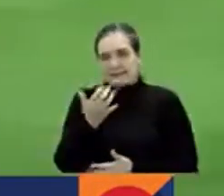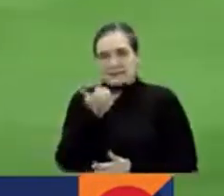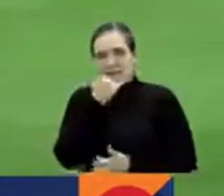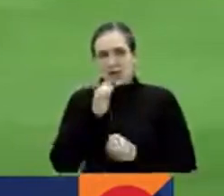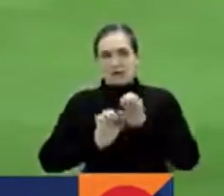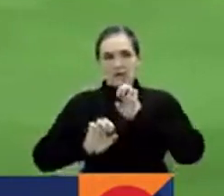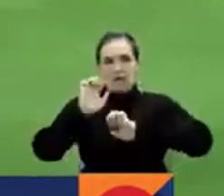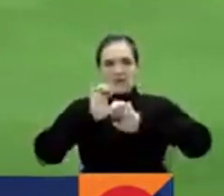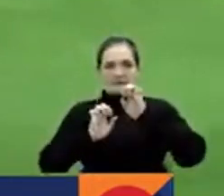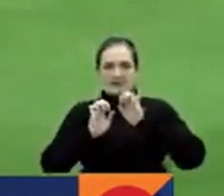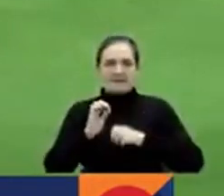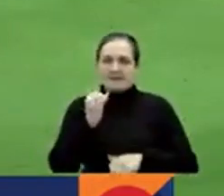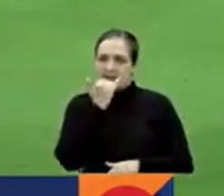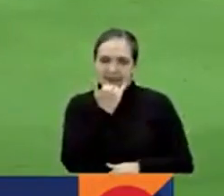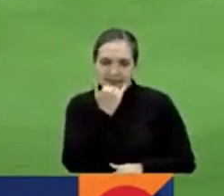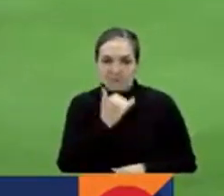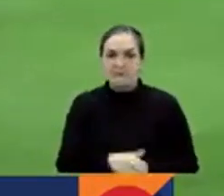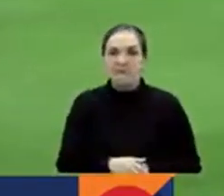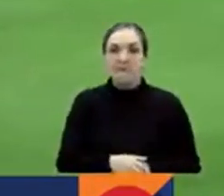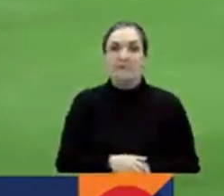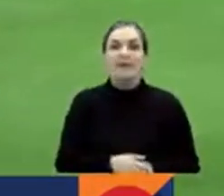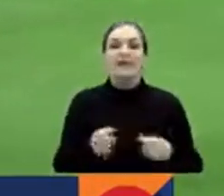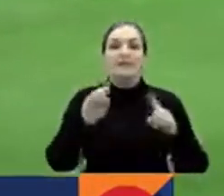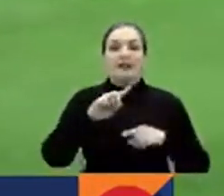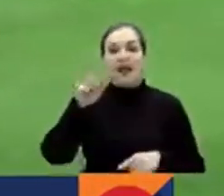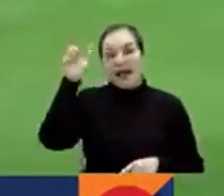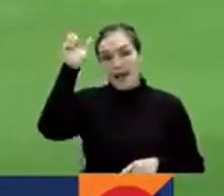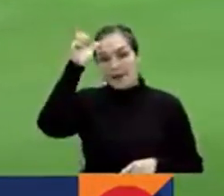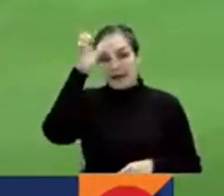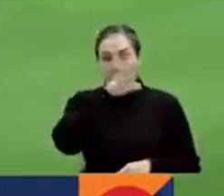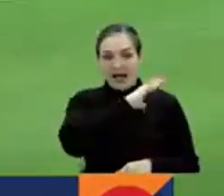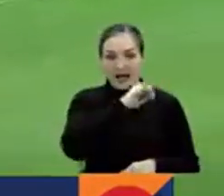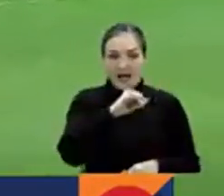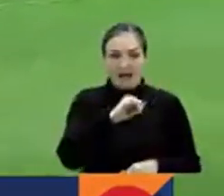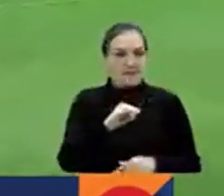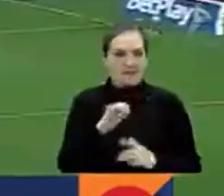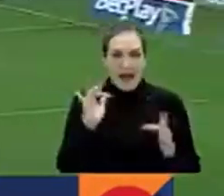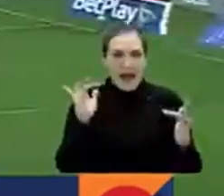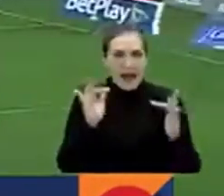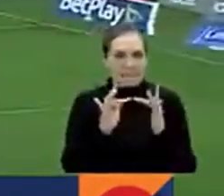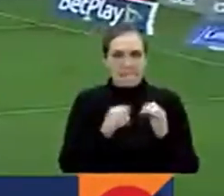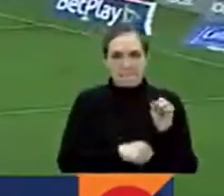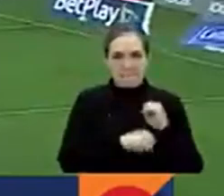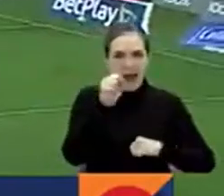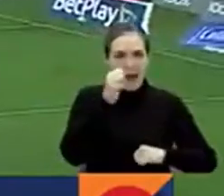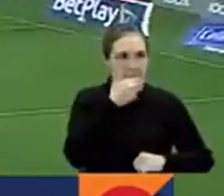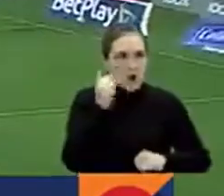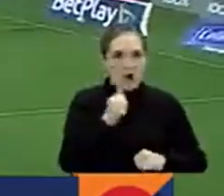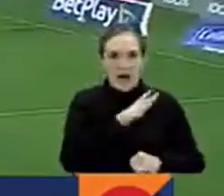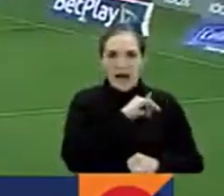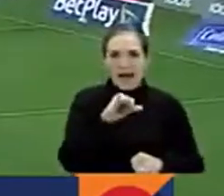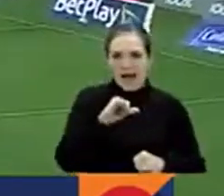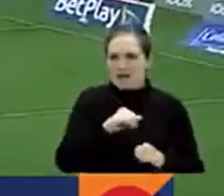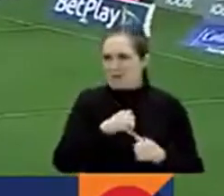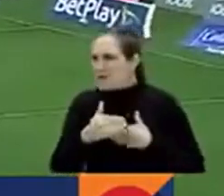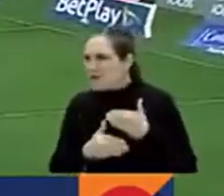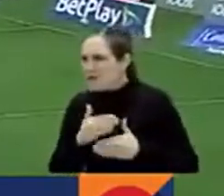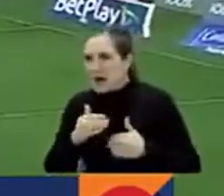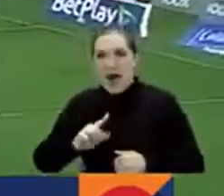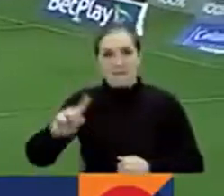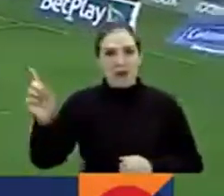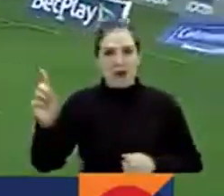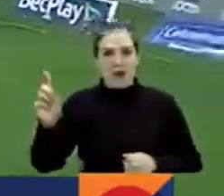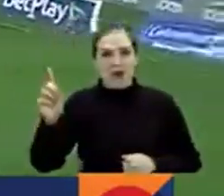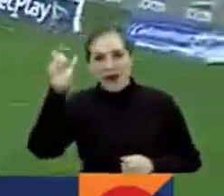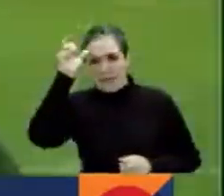ofensivos. En Palma Seca, América fue contundente en un momento preciso, justo cuando el local dominaba. Pero reaccionó rápido el Cali y a pura